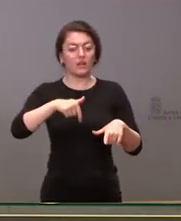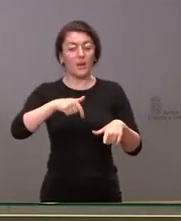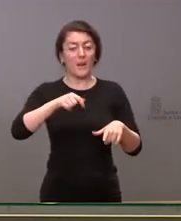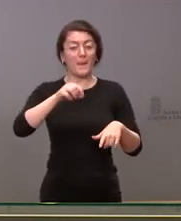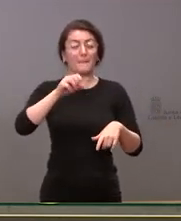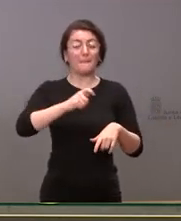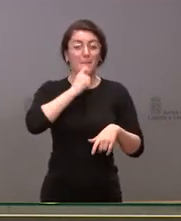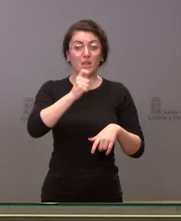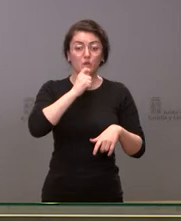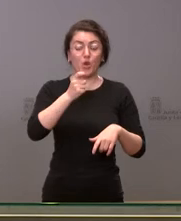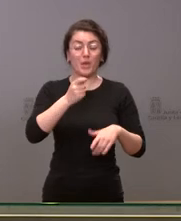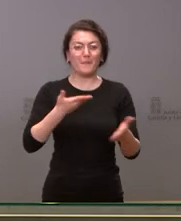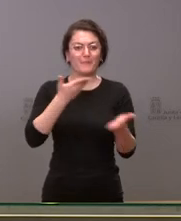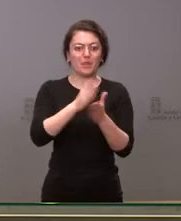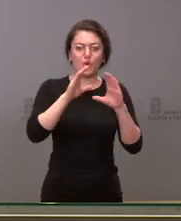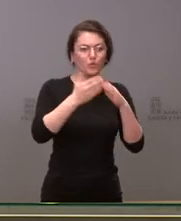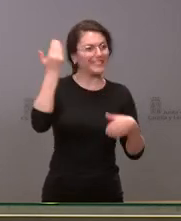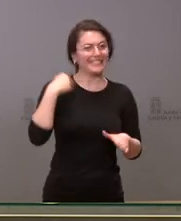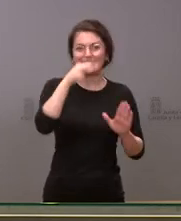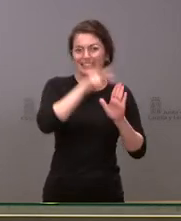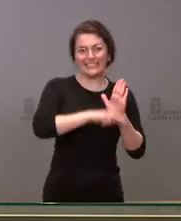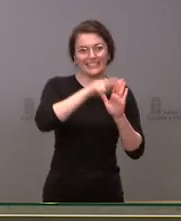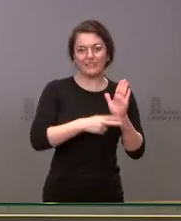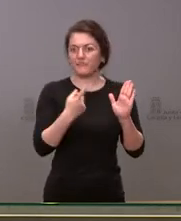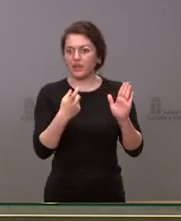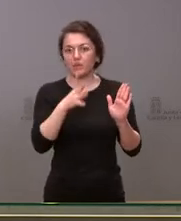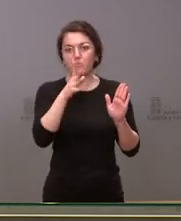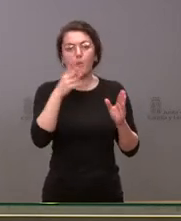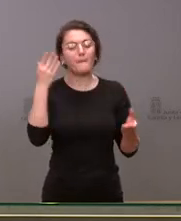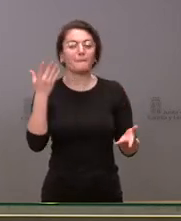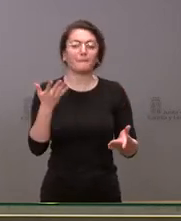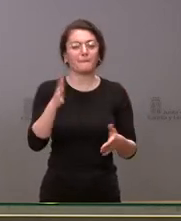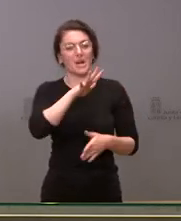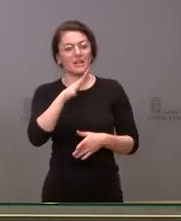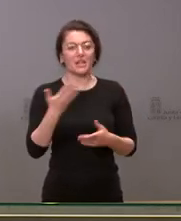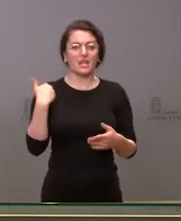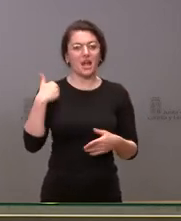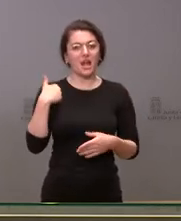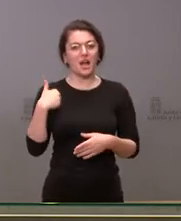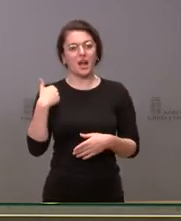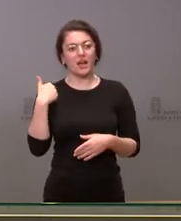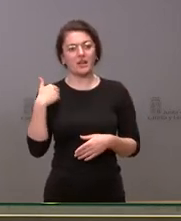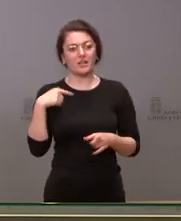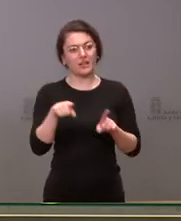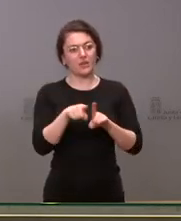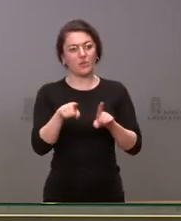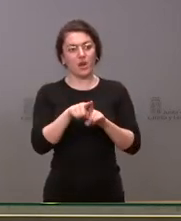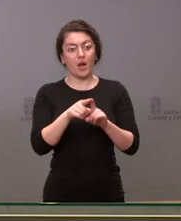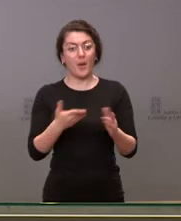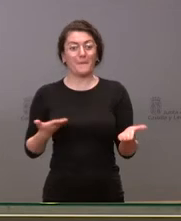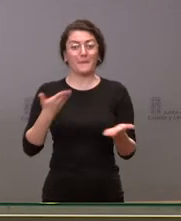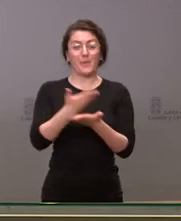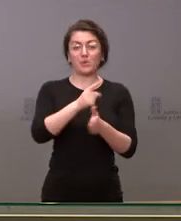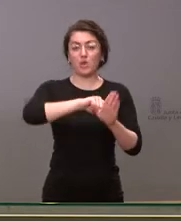de una vez esto porque consideran que parece que de hecho ya han presentado incluso una proposición no de ley en el Parlamento